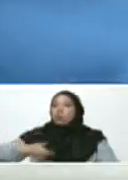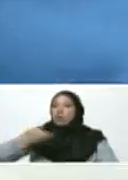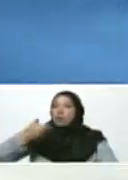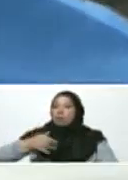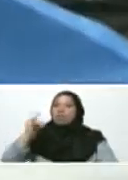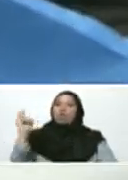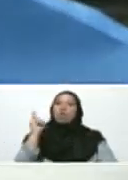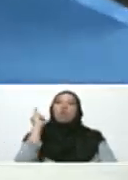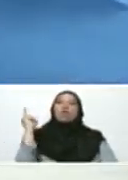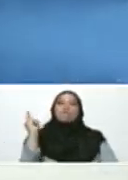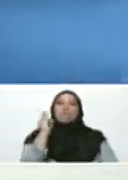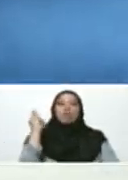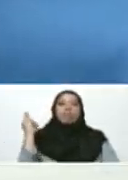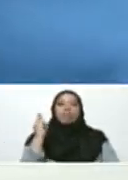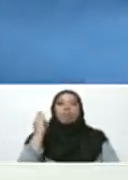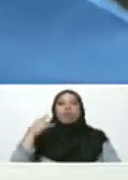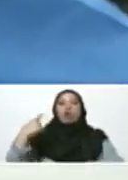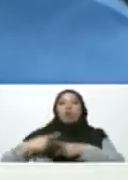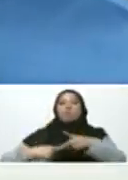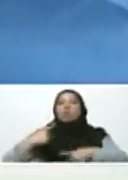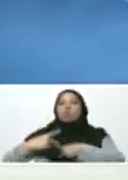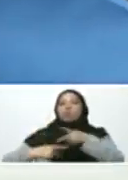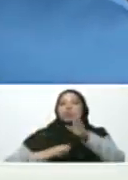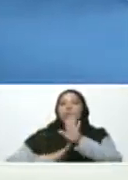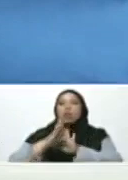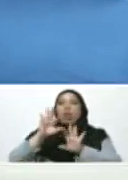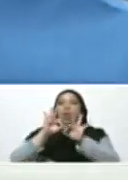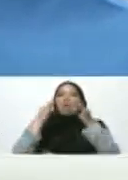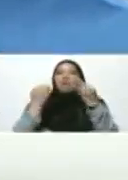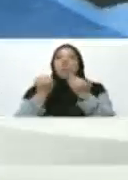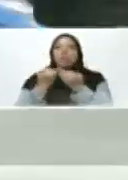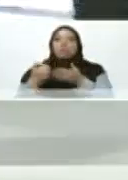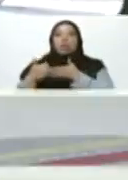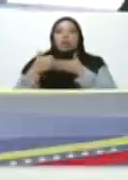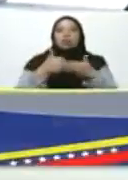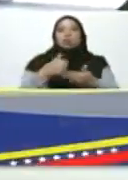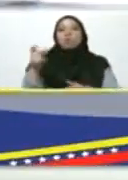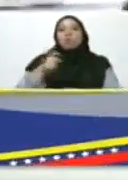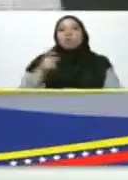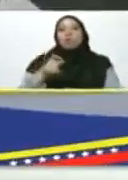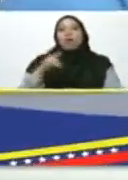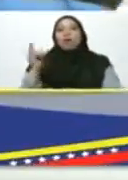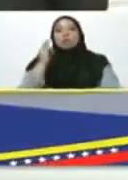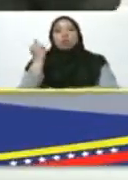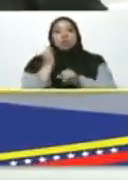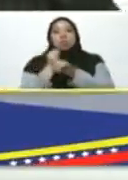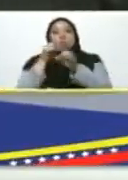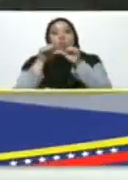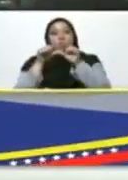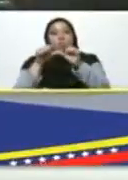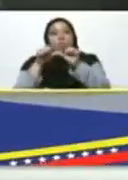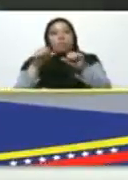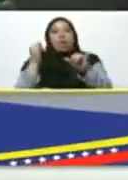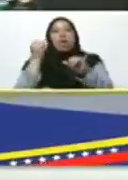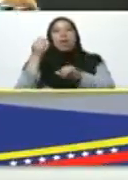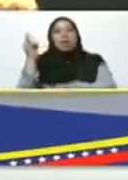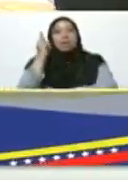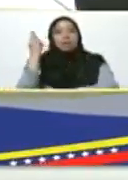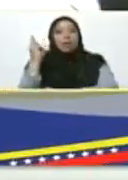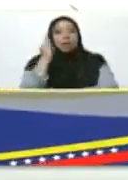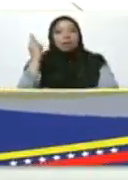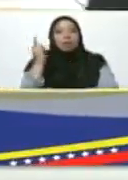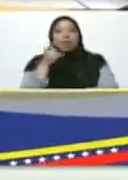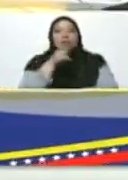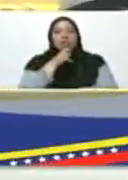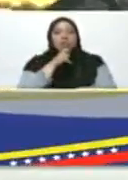elevar la producción para llevarlo a las familias. A los que no tengan el servicio permanente de Internet, le llegue con su